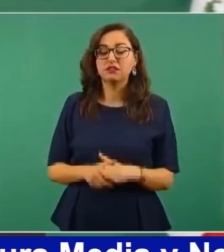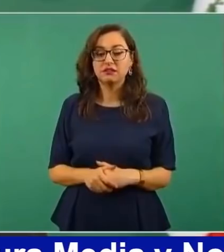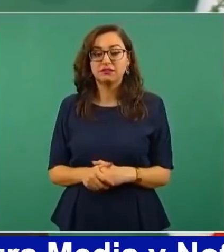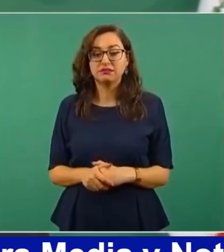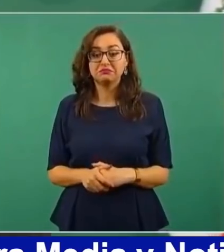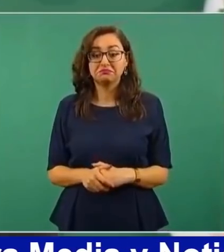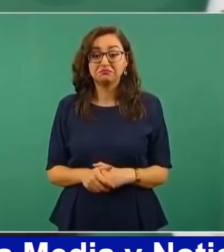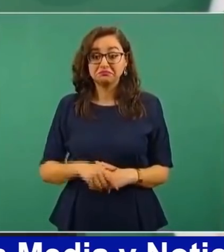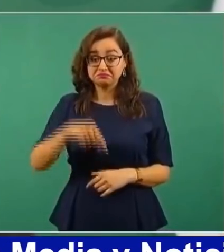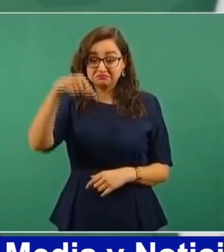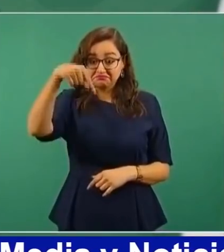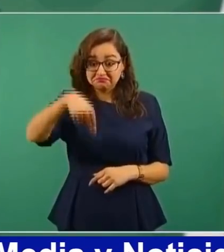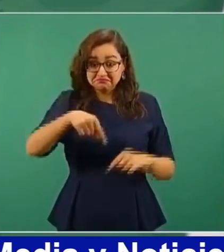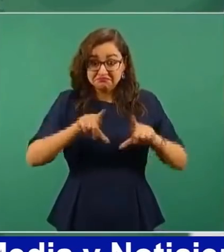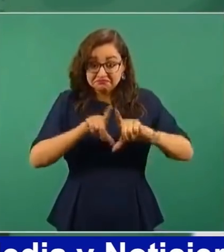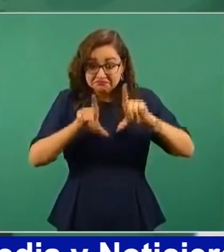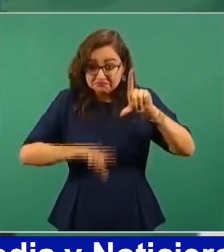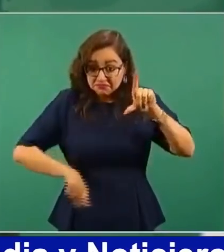aquí